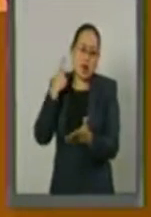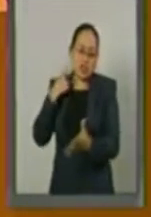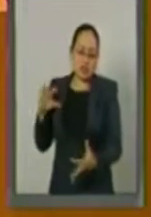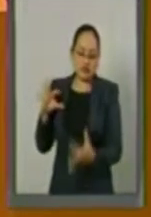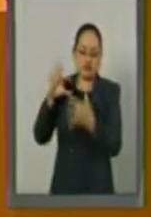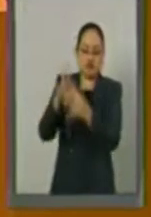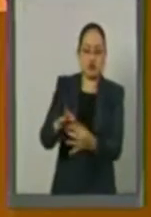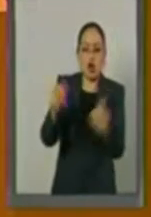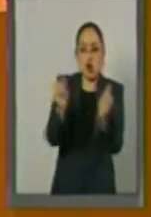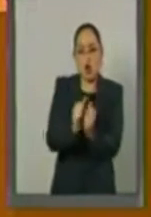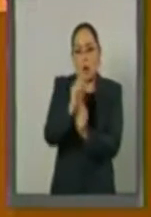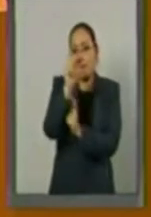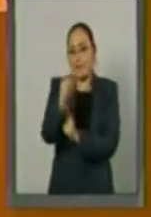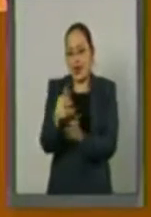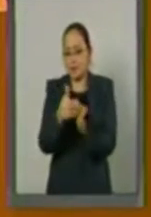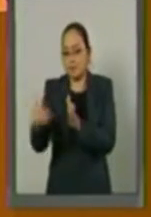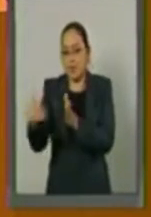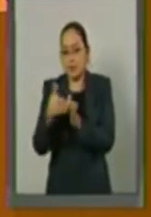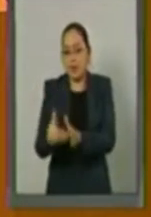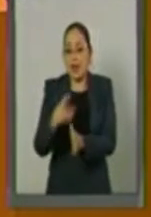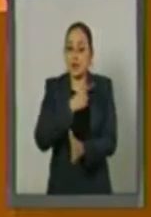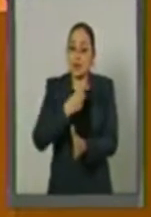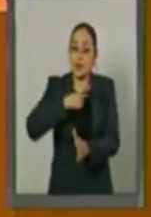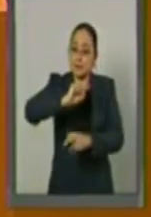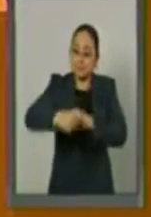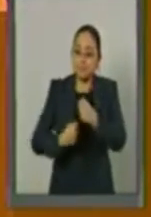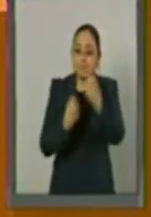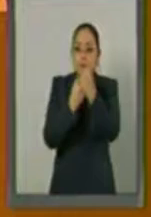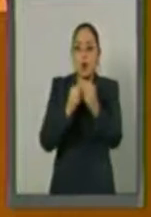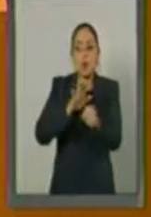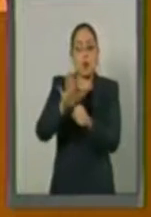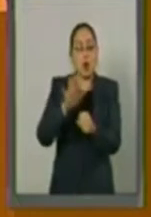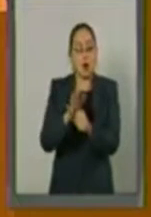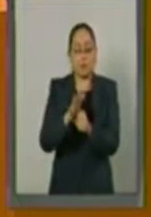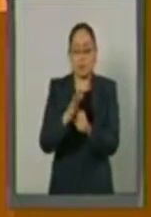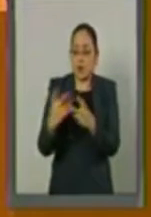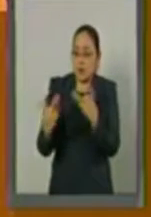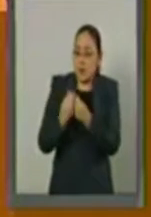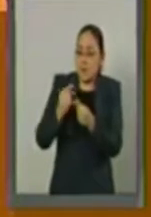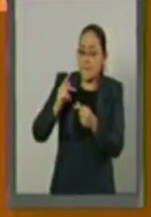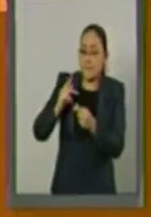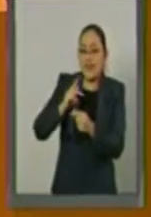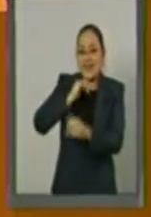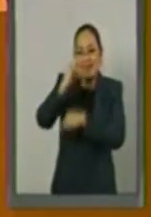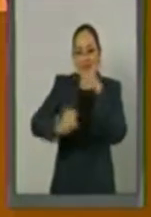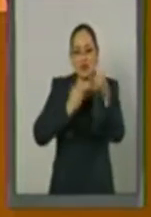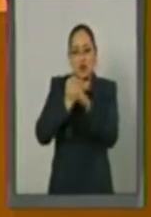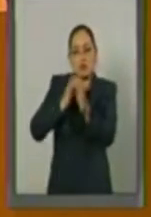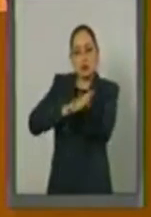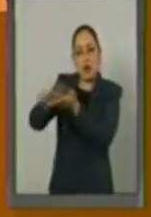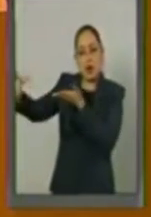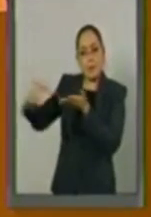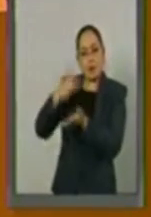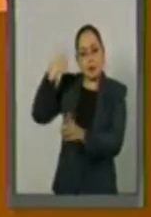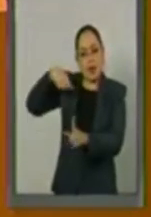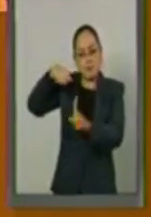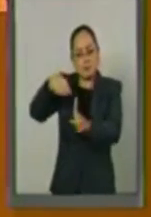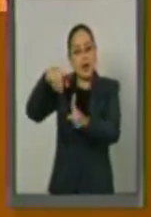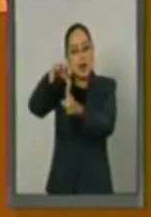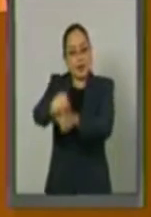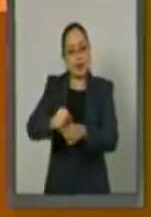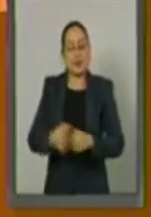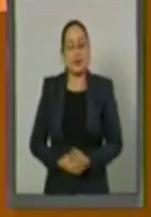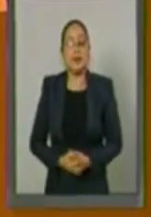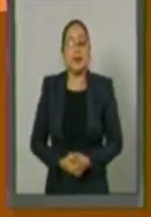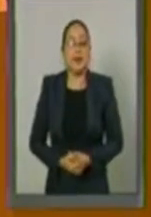planificadas y a fortalecer la cooperación internacional para lograrlo. En